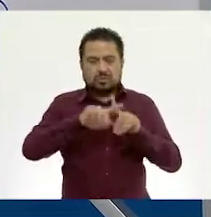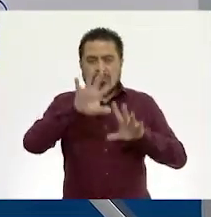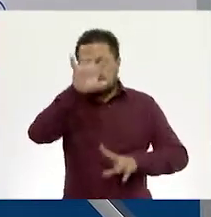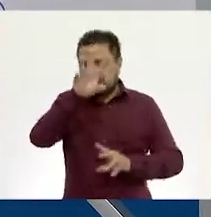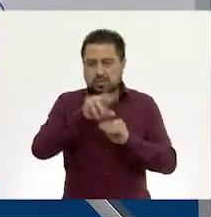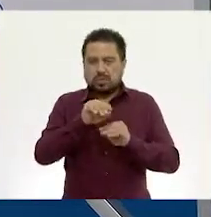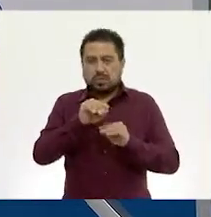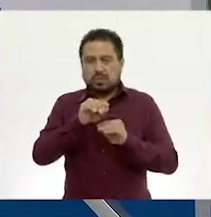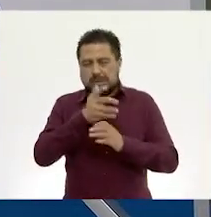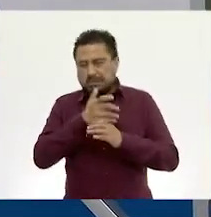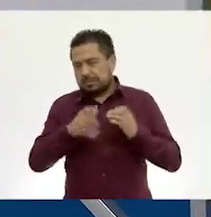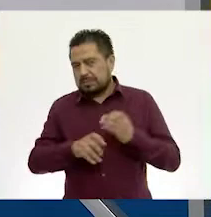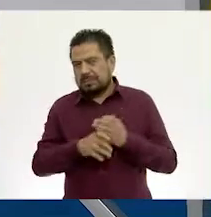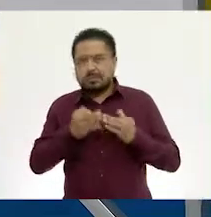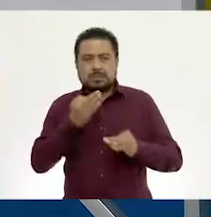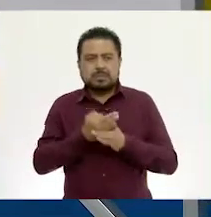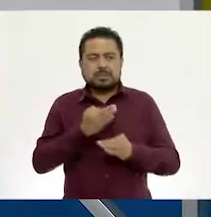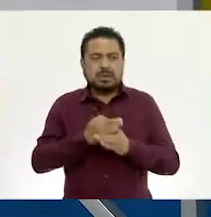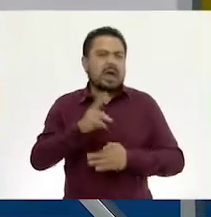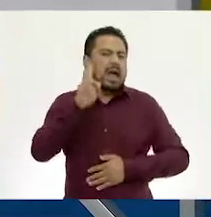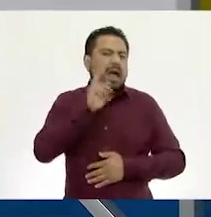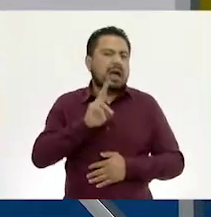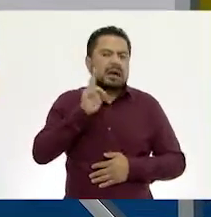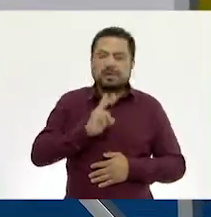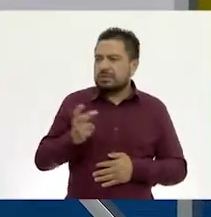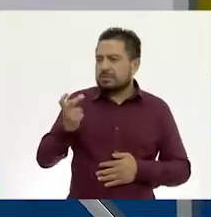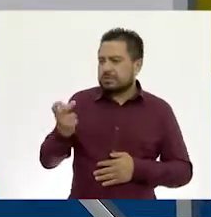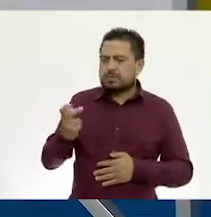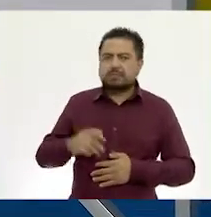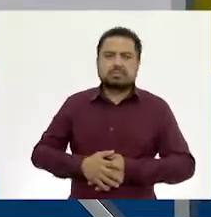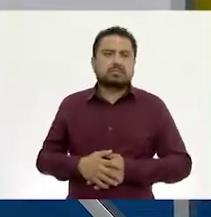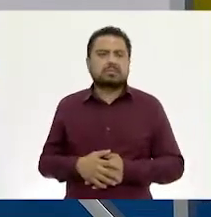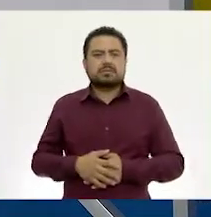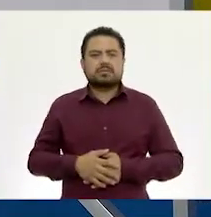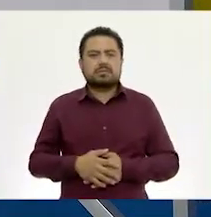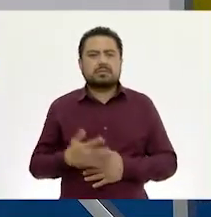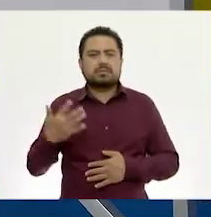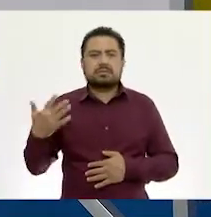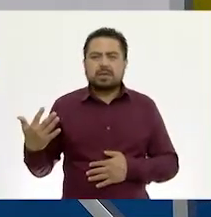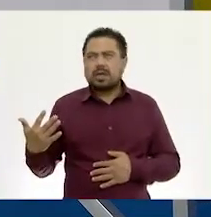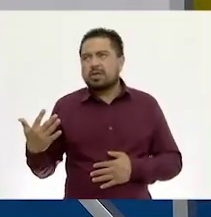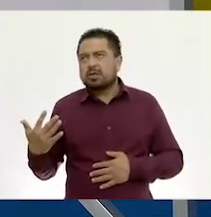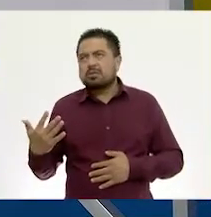productos. Y aquí vamos a ver que es 5, llevamos 1,